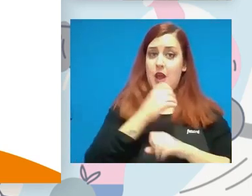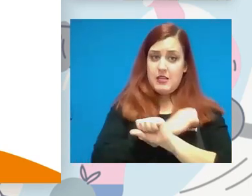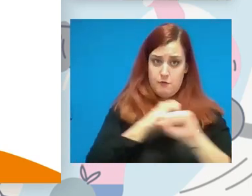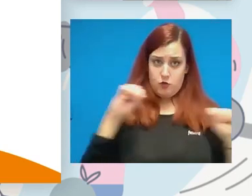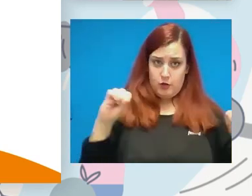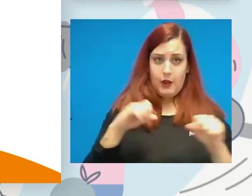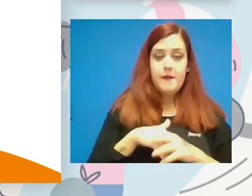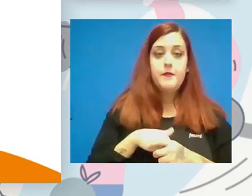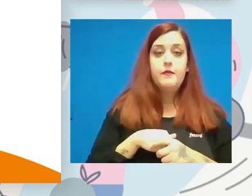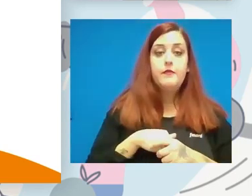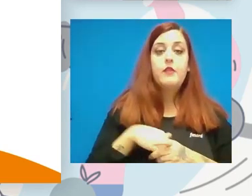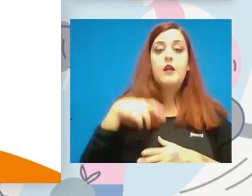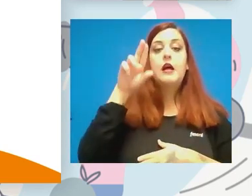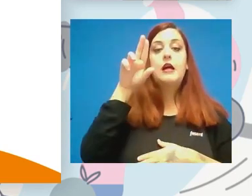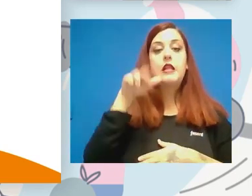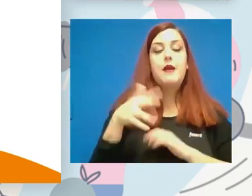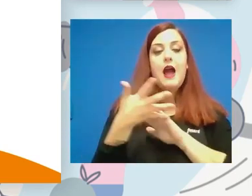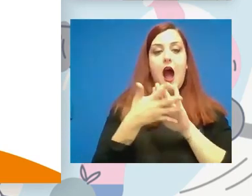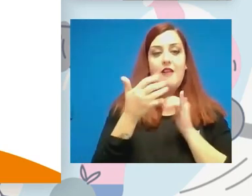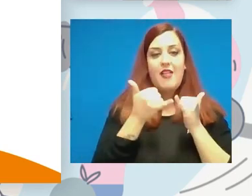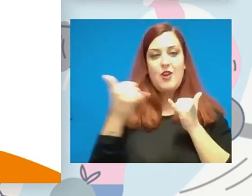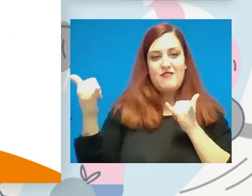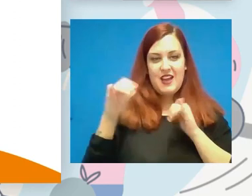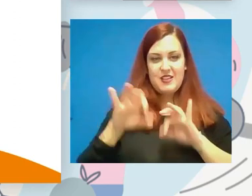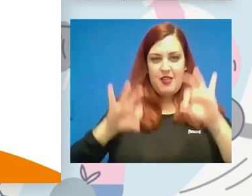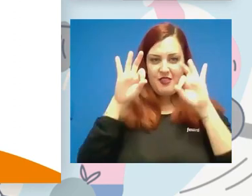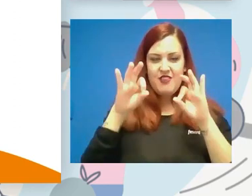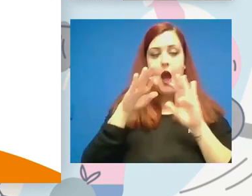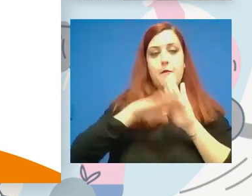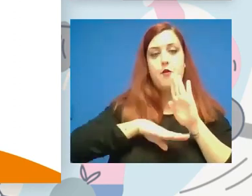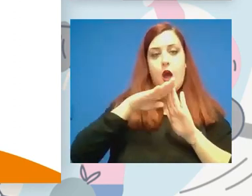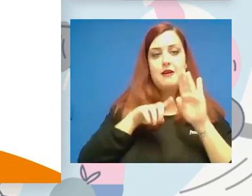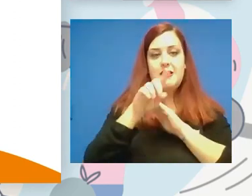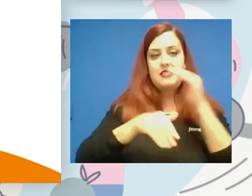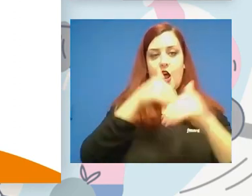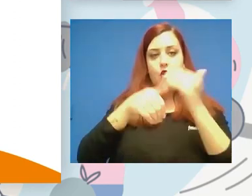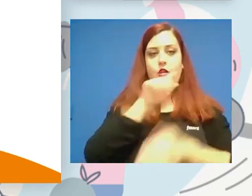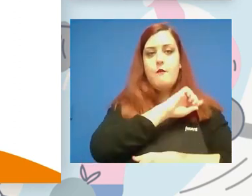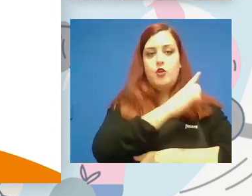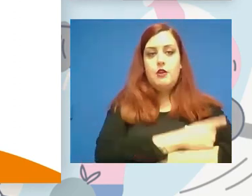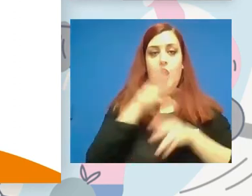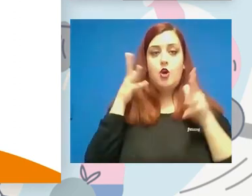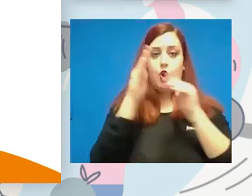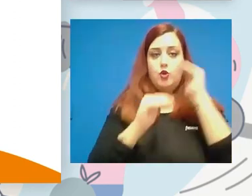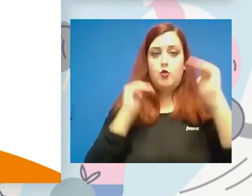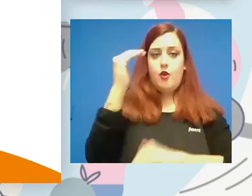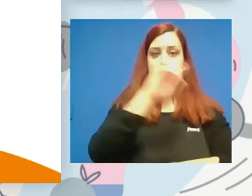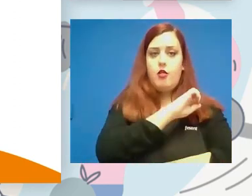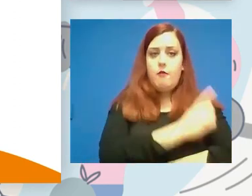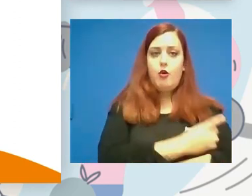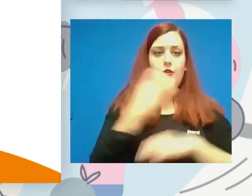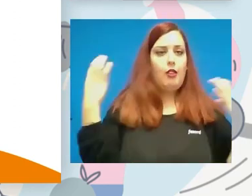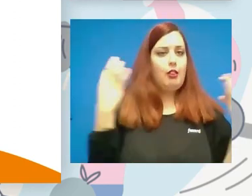Hablan también de una vía específica, que son los programas de desarrollo deportivo en el Consejo Superior de Deportes, que según la ley deberán reflejar